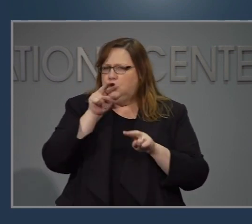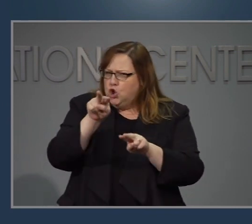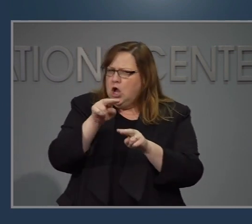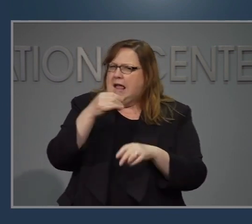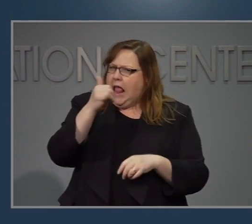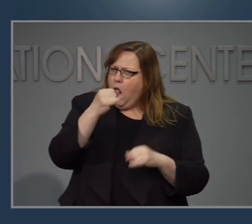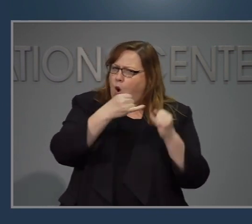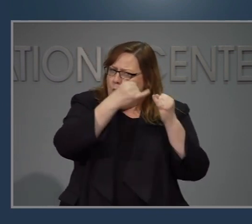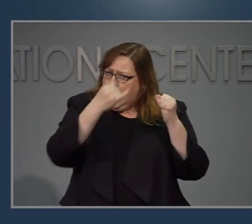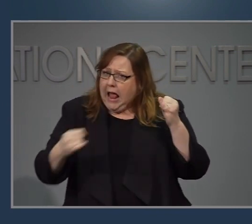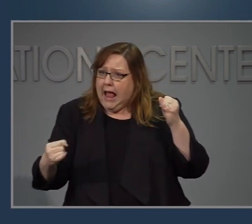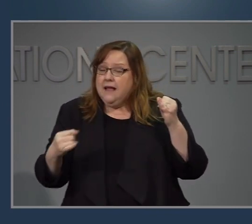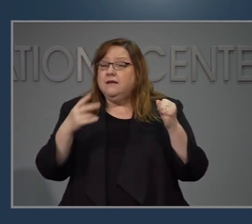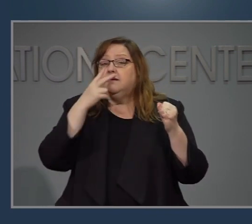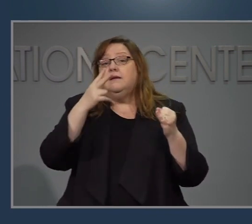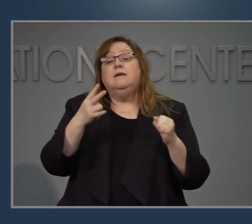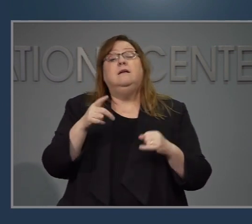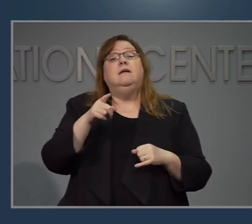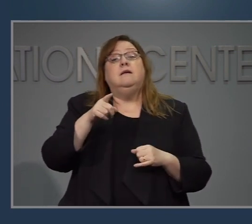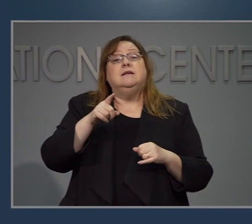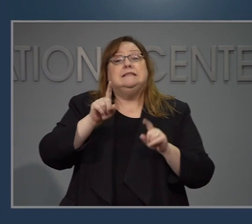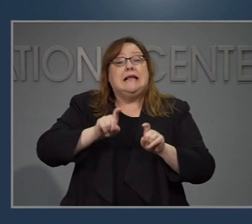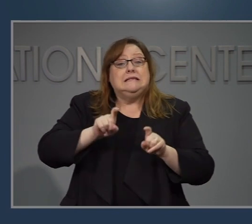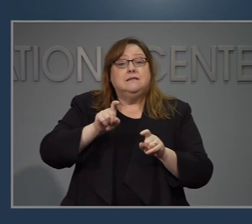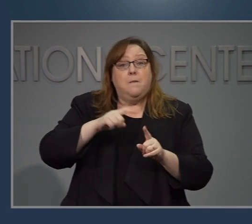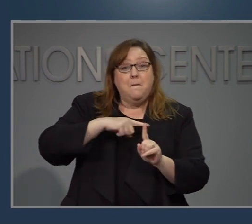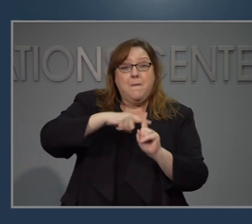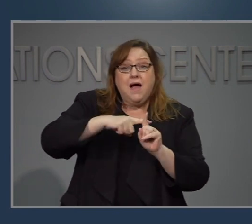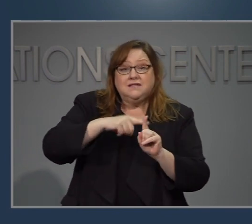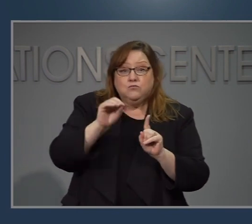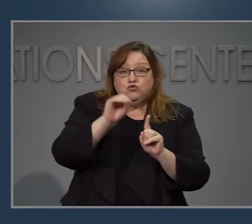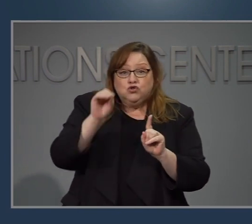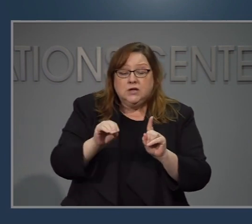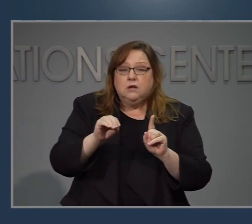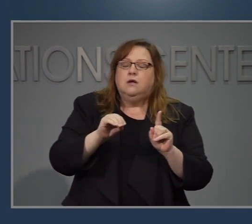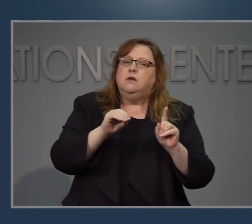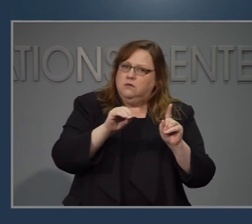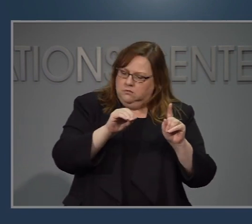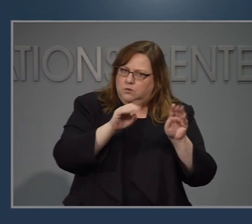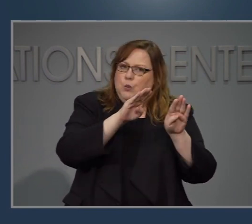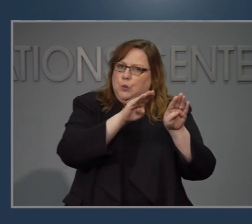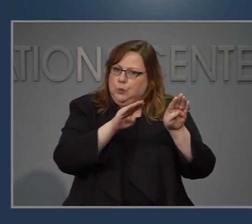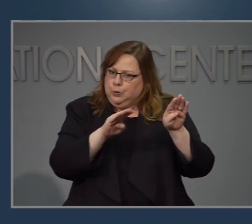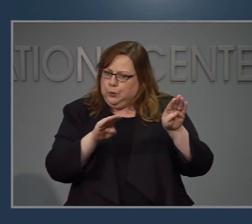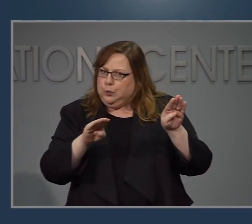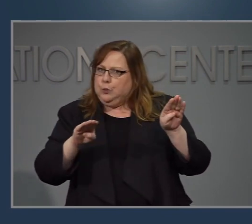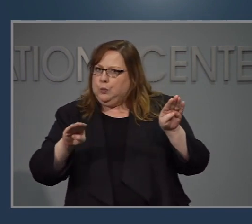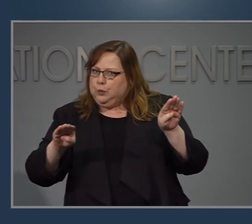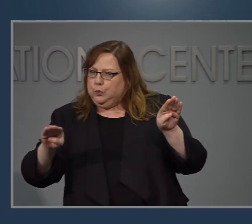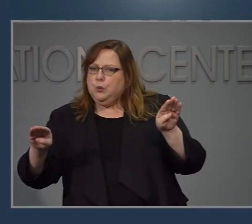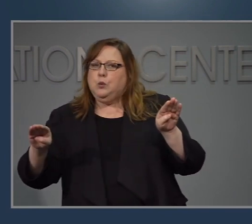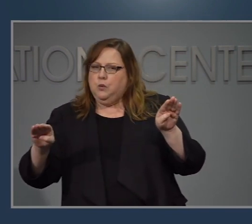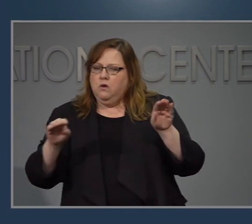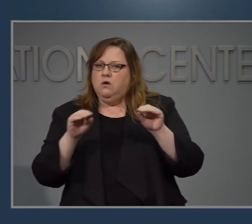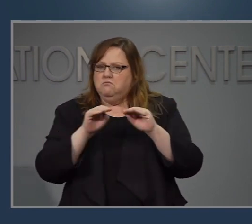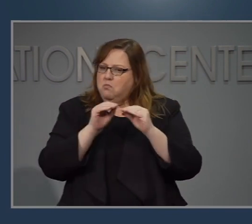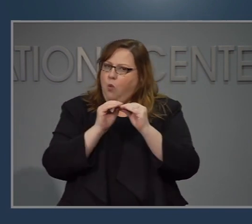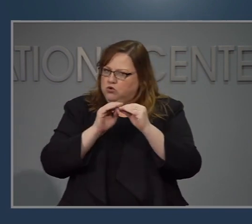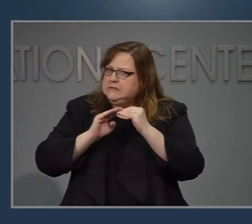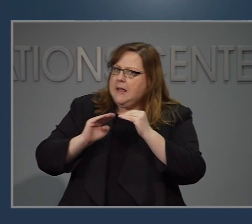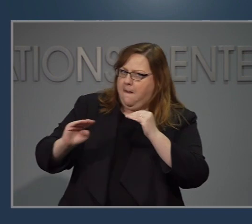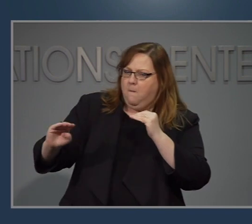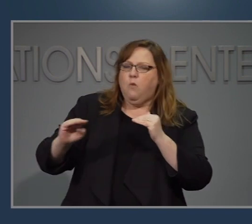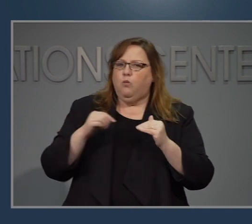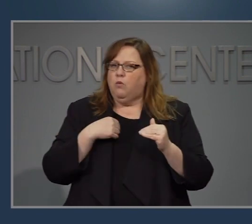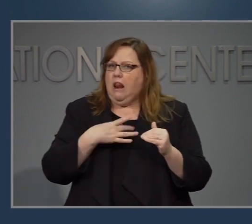línea amarilla. Como verán el porcentaje de pruebas totales. Que son positivas ha empezado a bajar y se